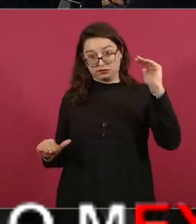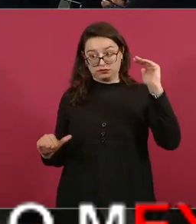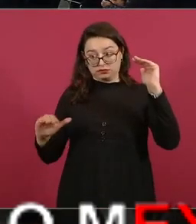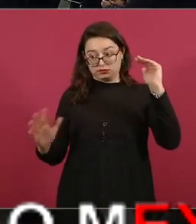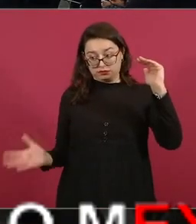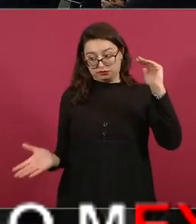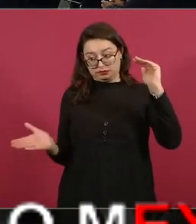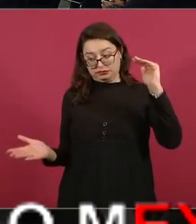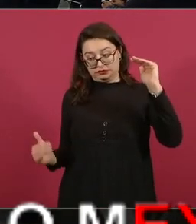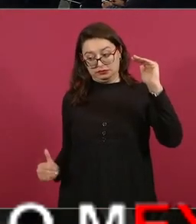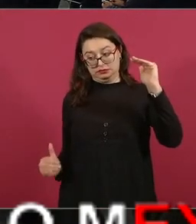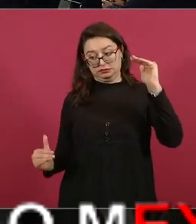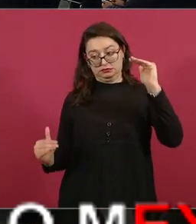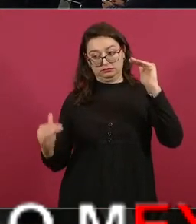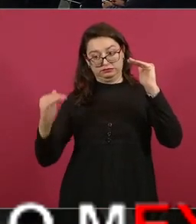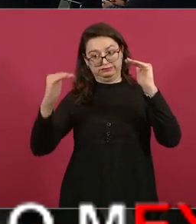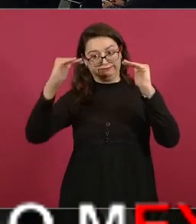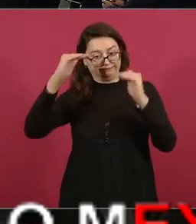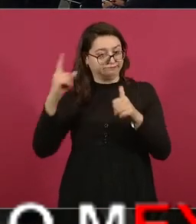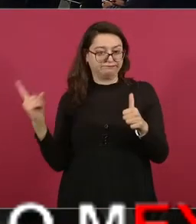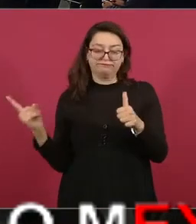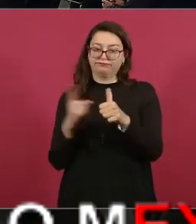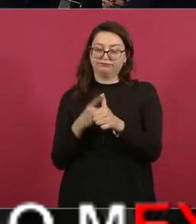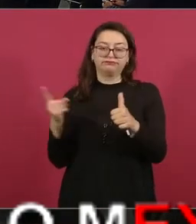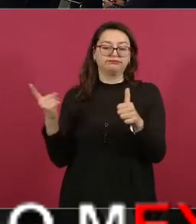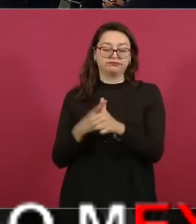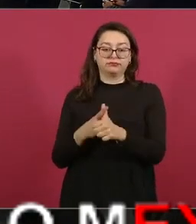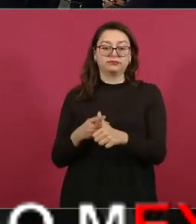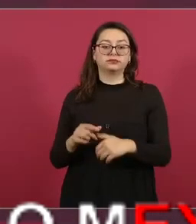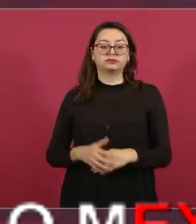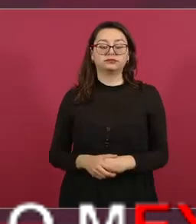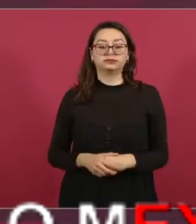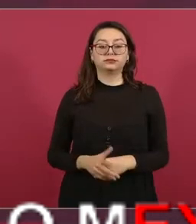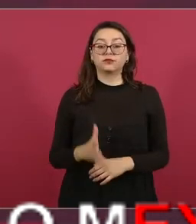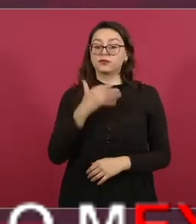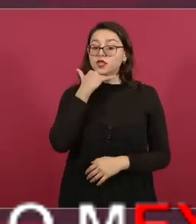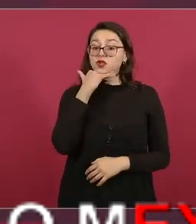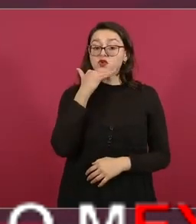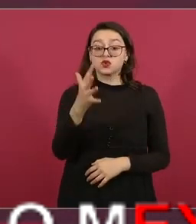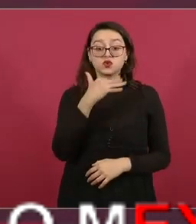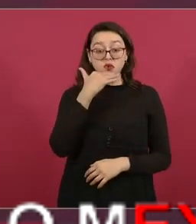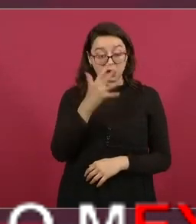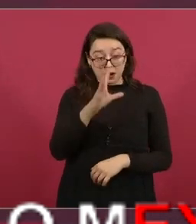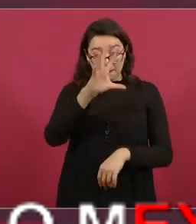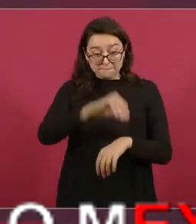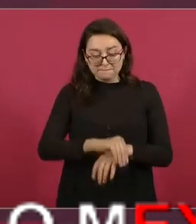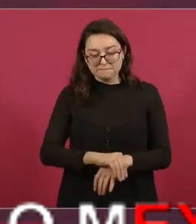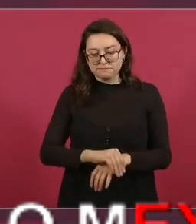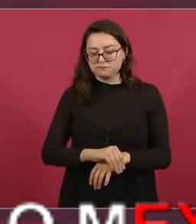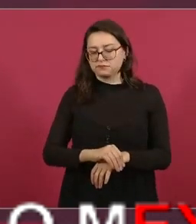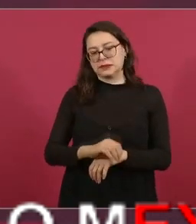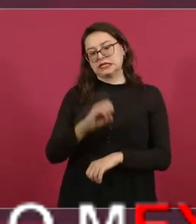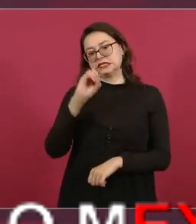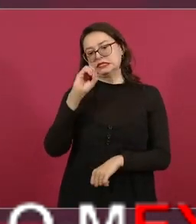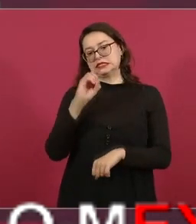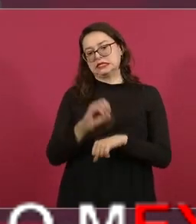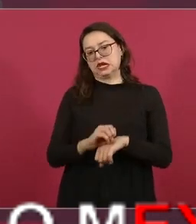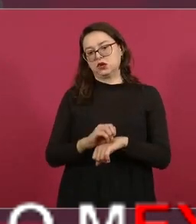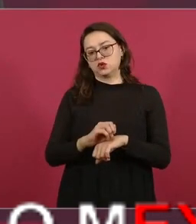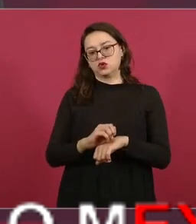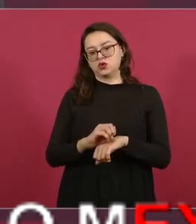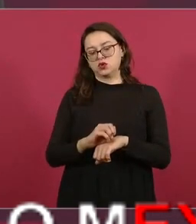a los más pobres y cero corrupción cero impunidad